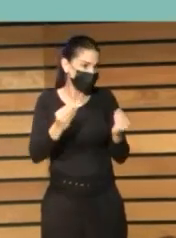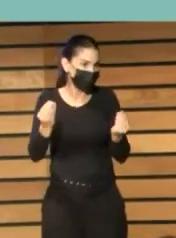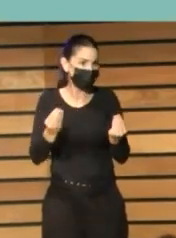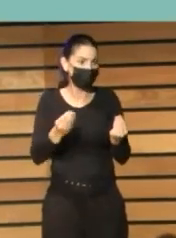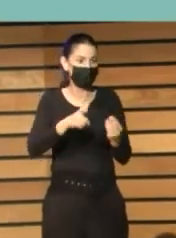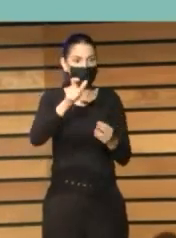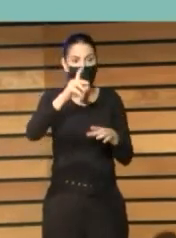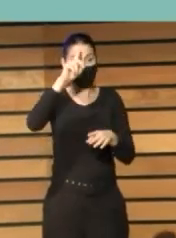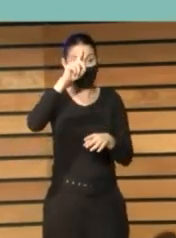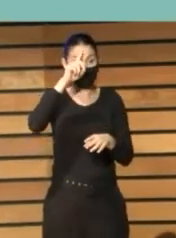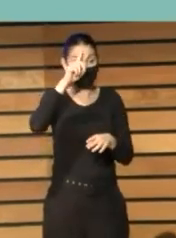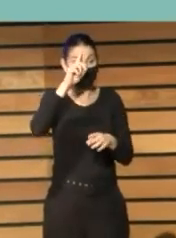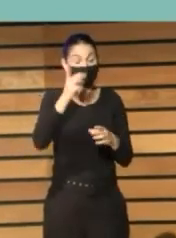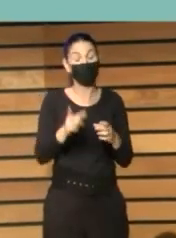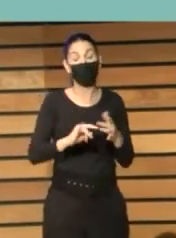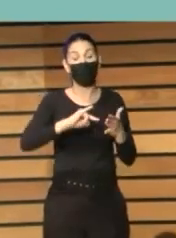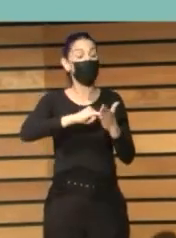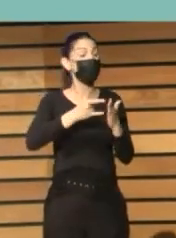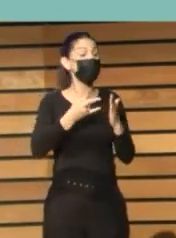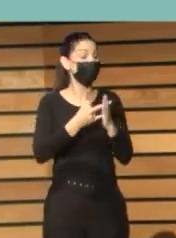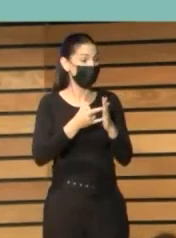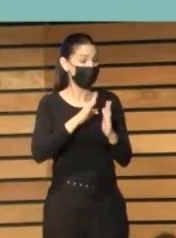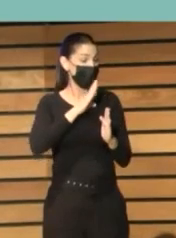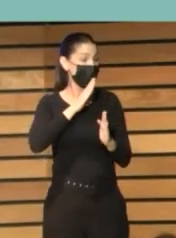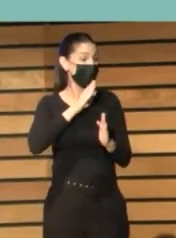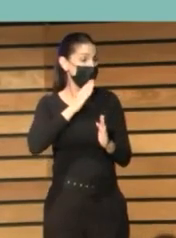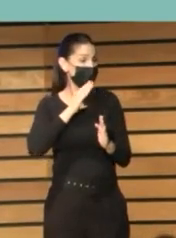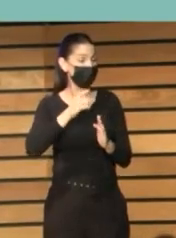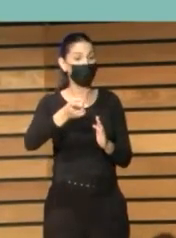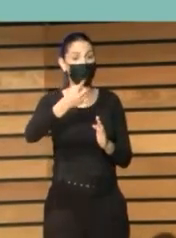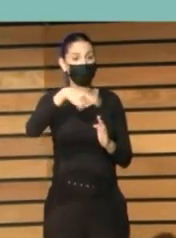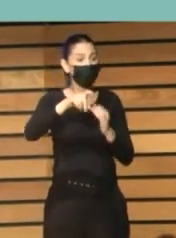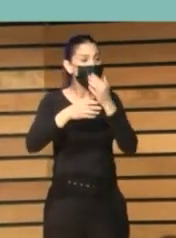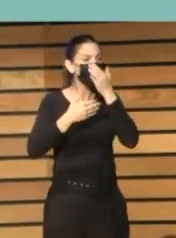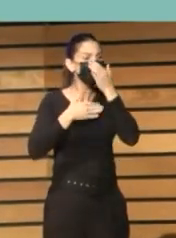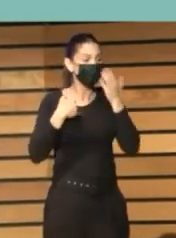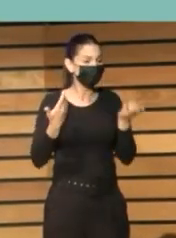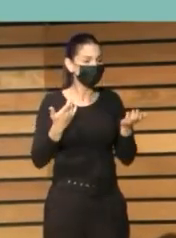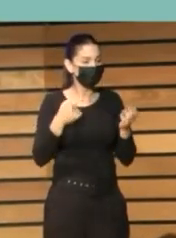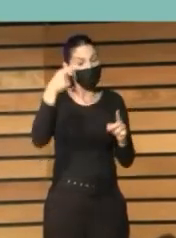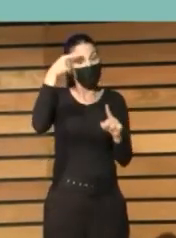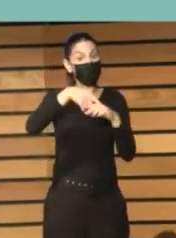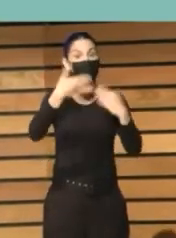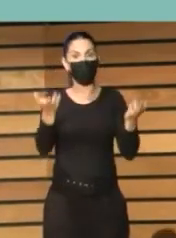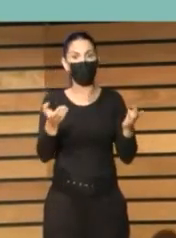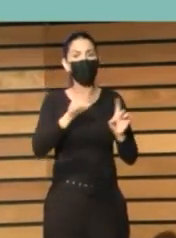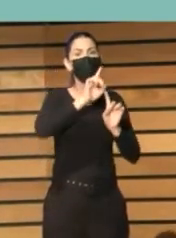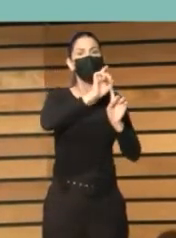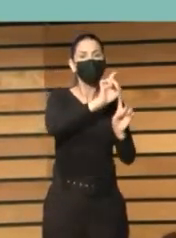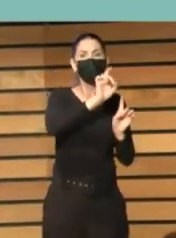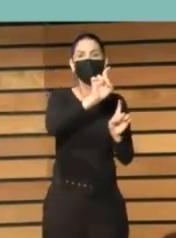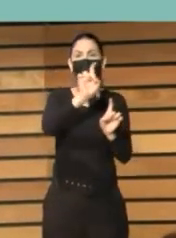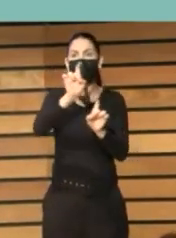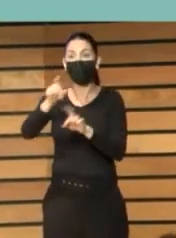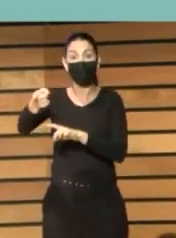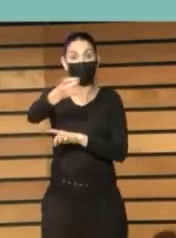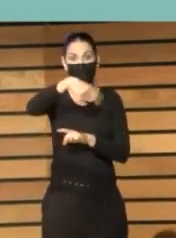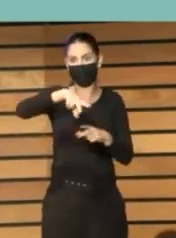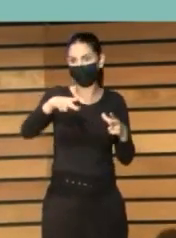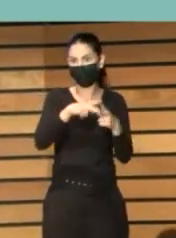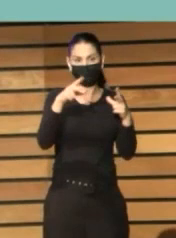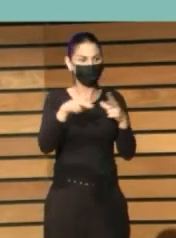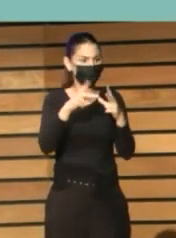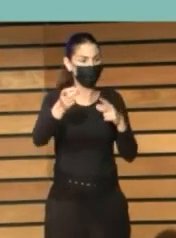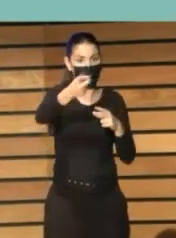llamado IRIS pretende contribuir a dotar a la ciudadanía de esas competencias necesarias para la vida en la sociedad actual,